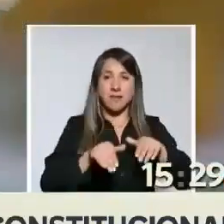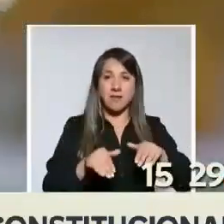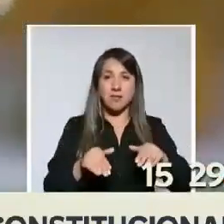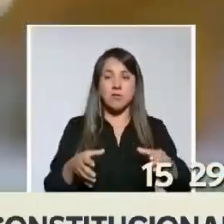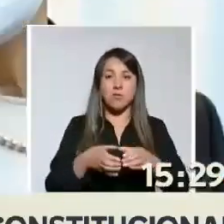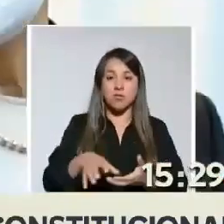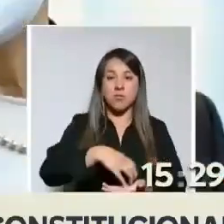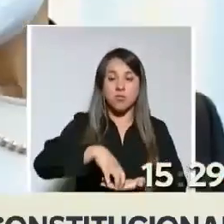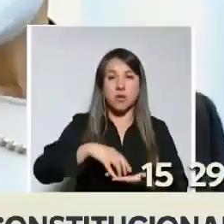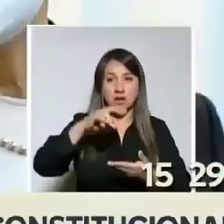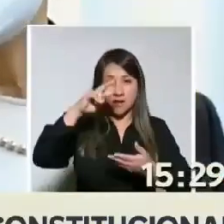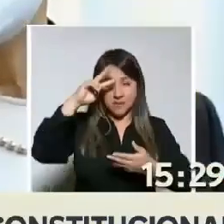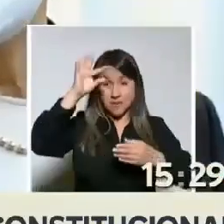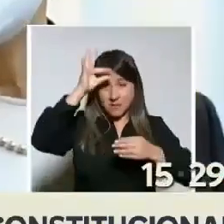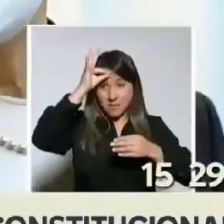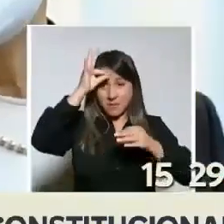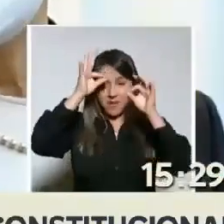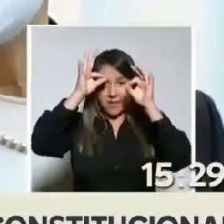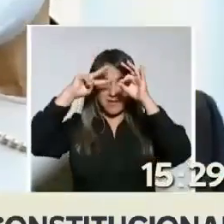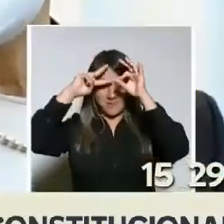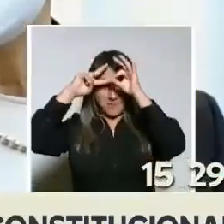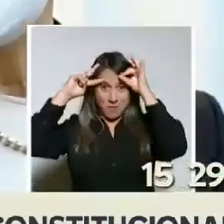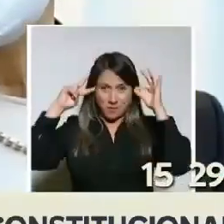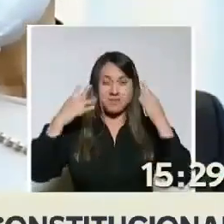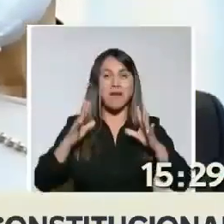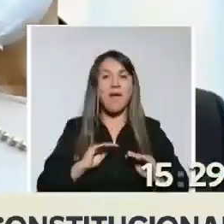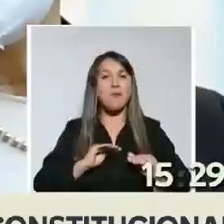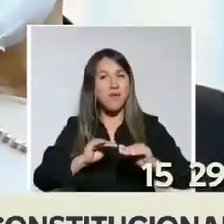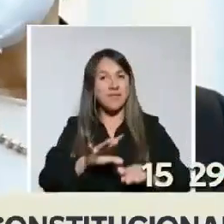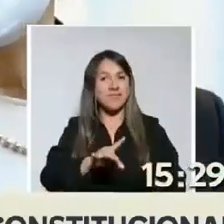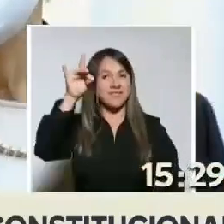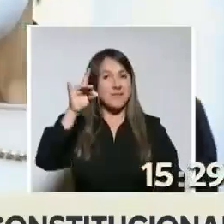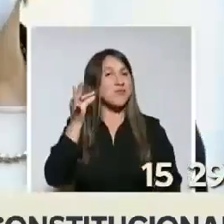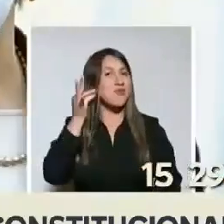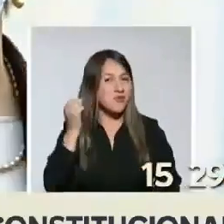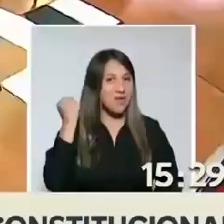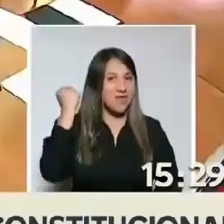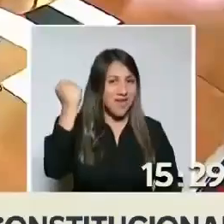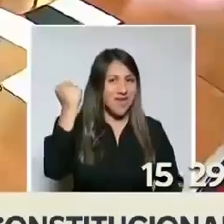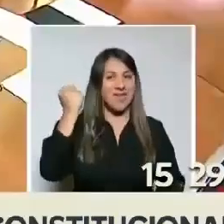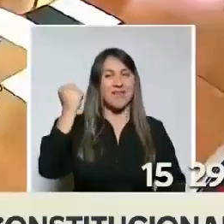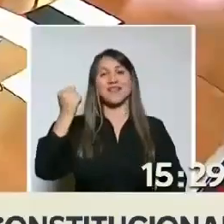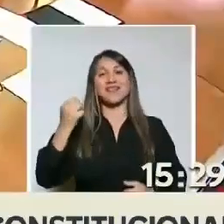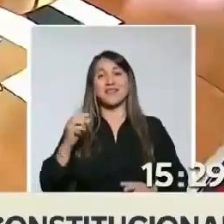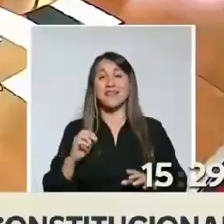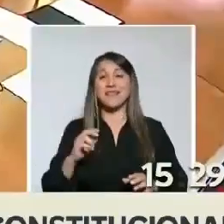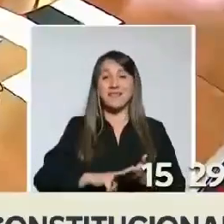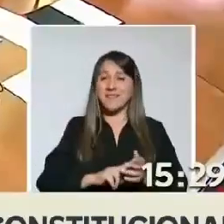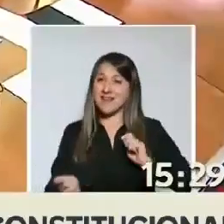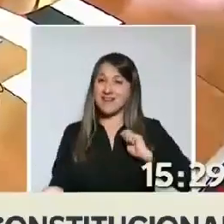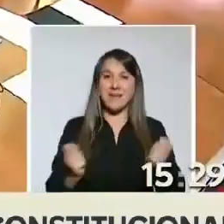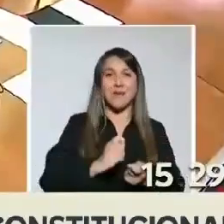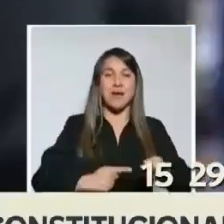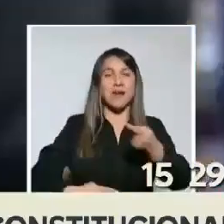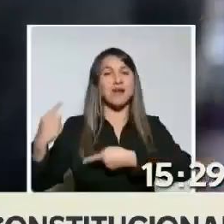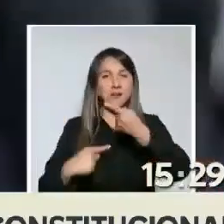para votar por una persona Mapuche, mujer, para cambiar la historia